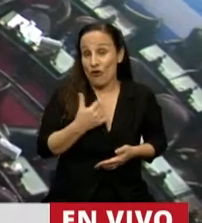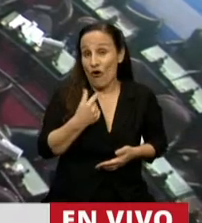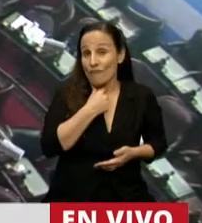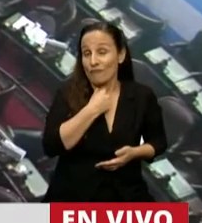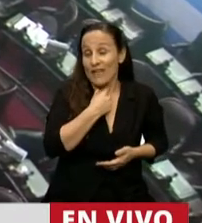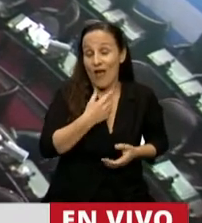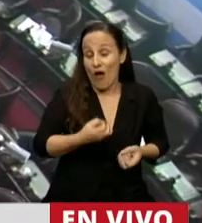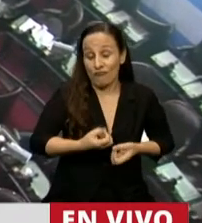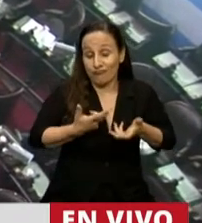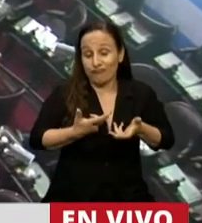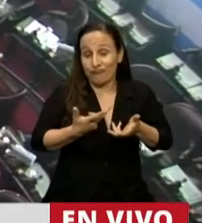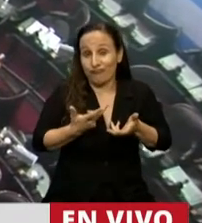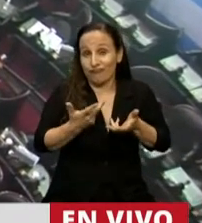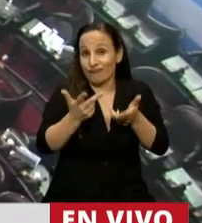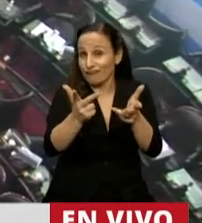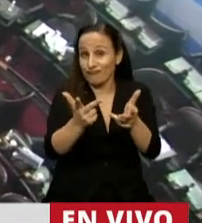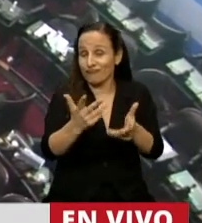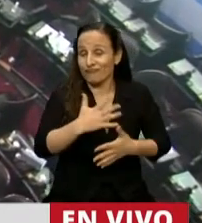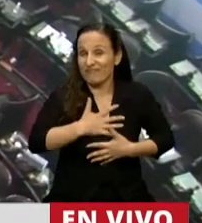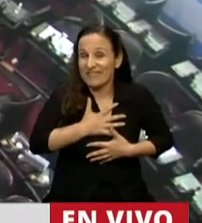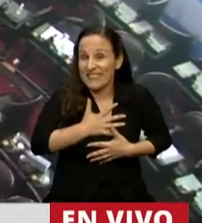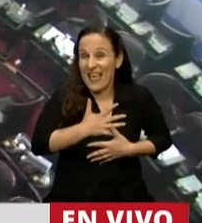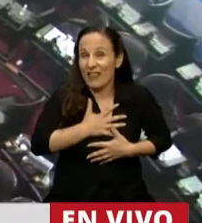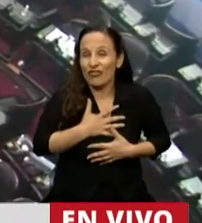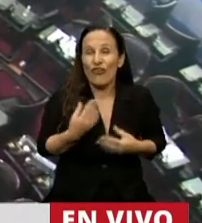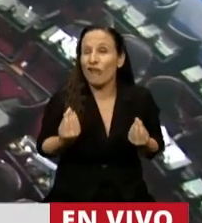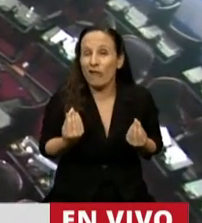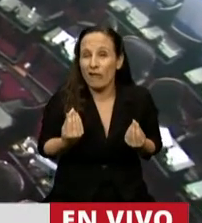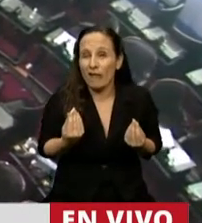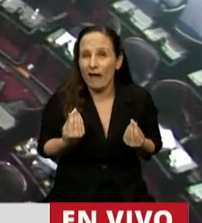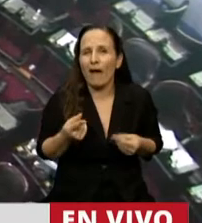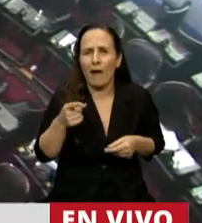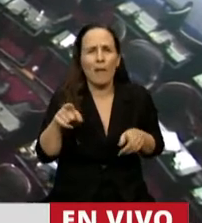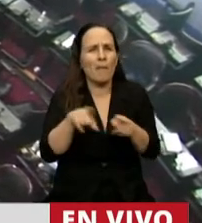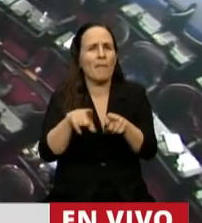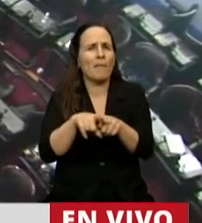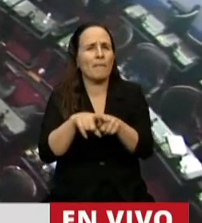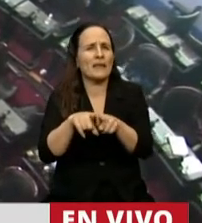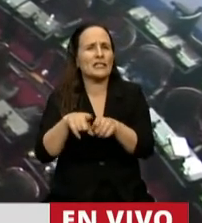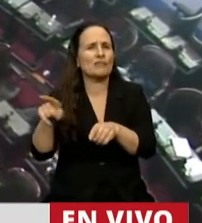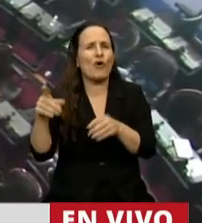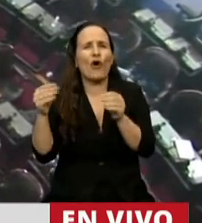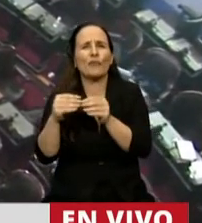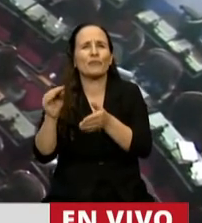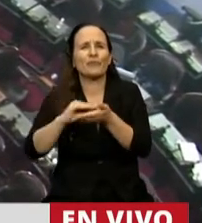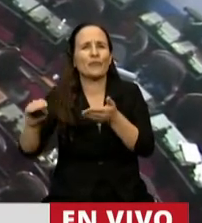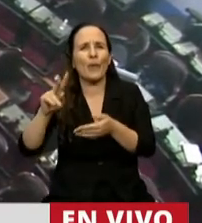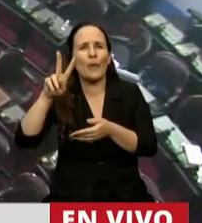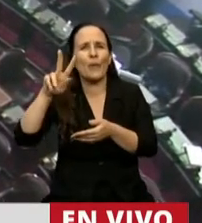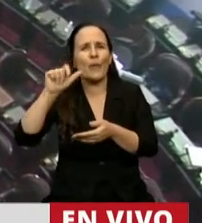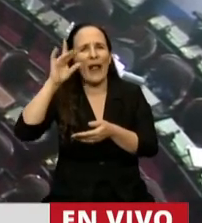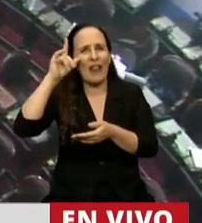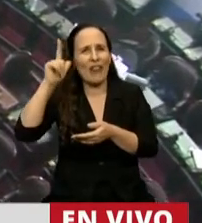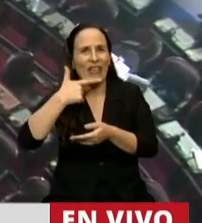expresar que me siento absolutamente representado con las expresiones del compañero Eduardo Valdés